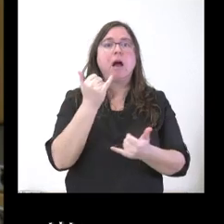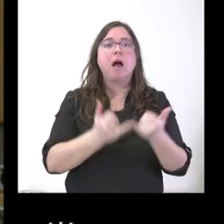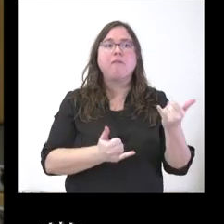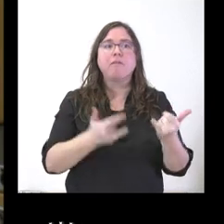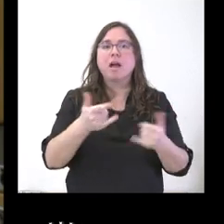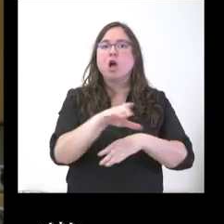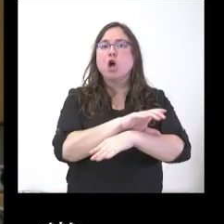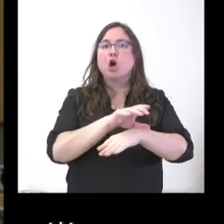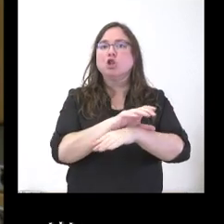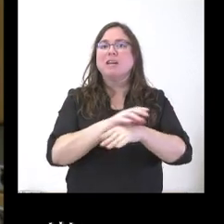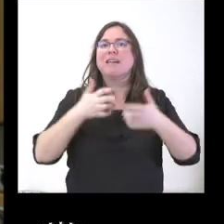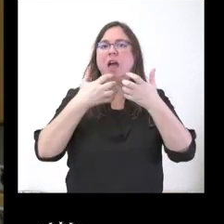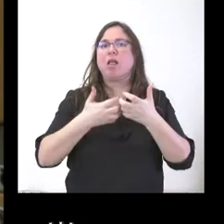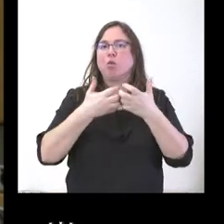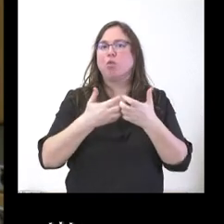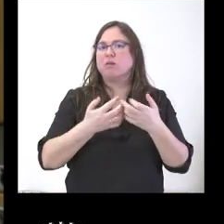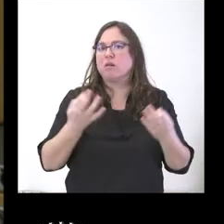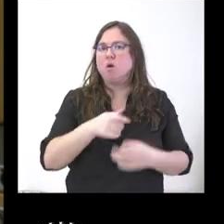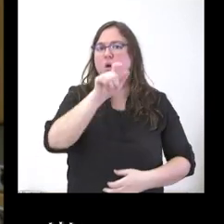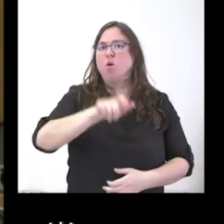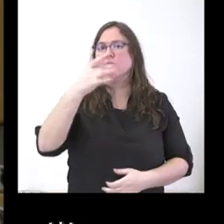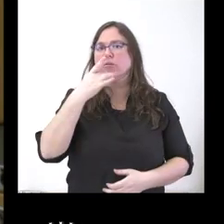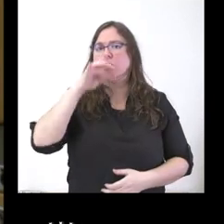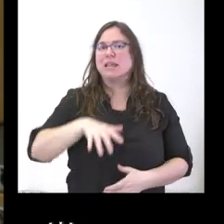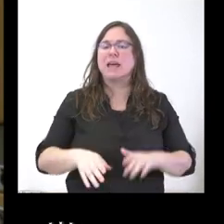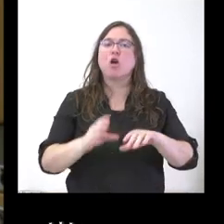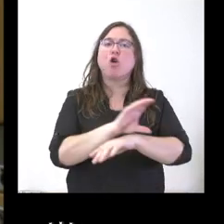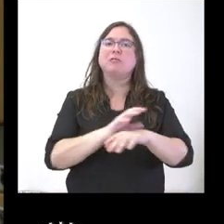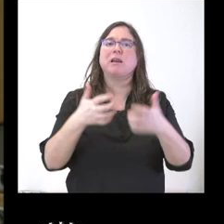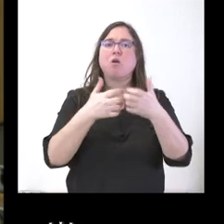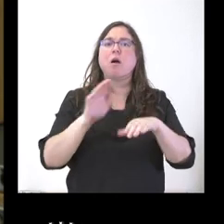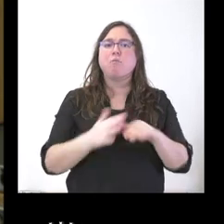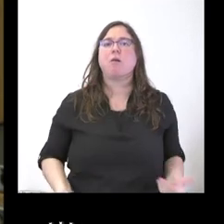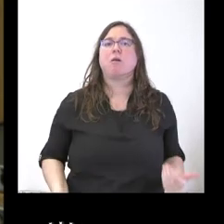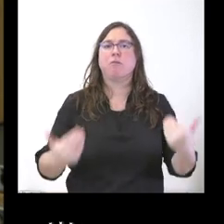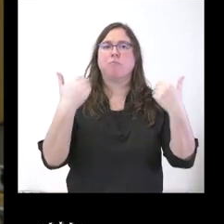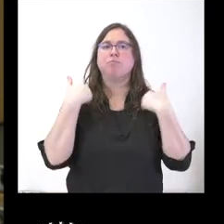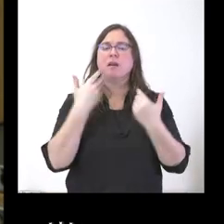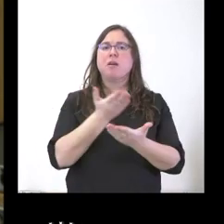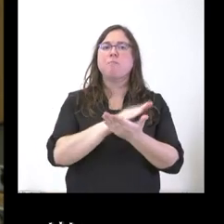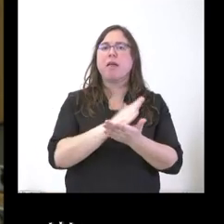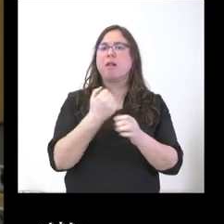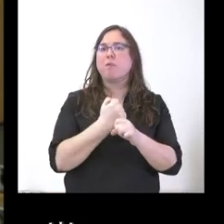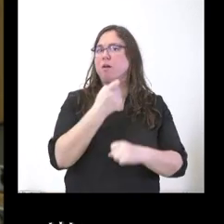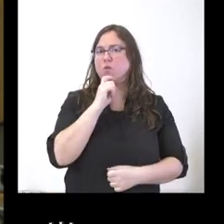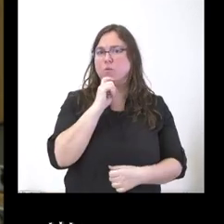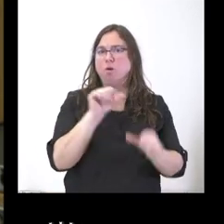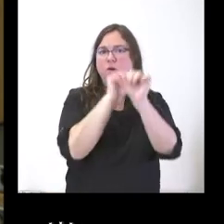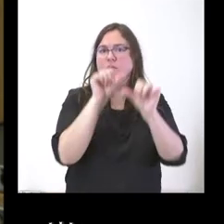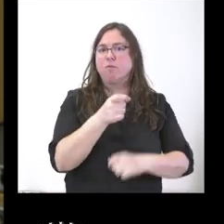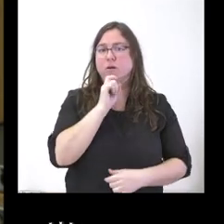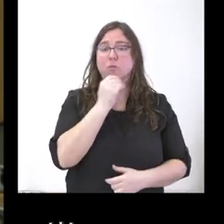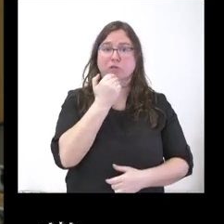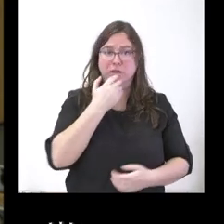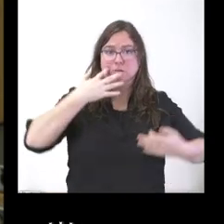en la Consejería de Industria o qué personas hay en la Consejería de Industria para hacerse cargo de la mediación y de qué manera? Si se garantiza que esa